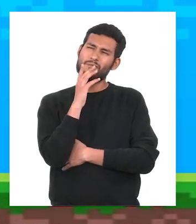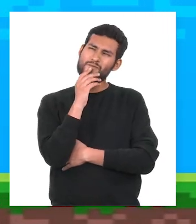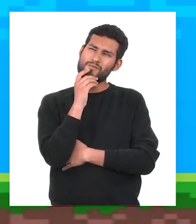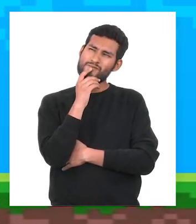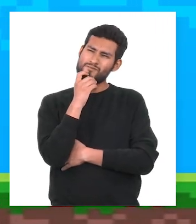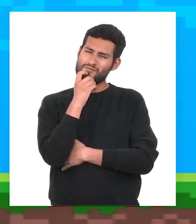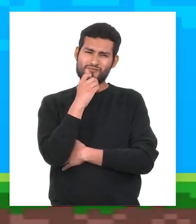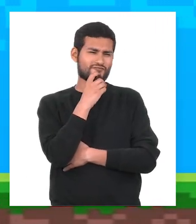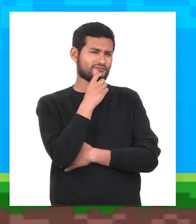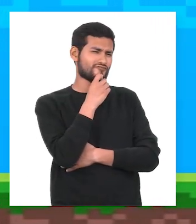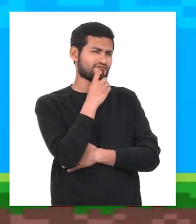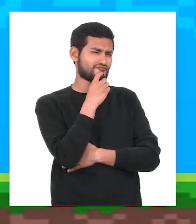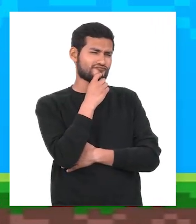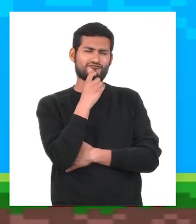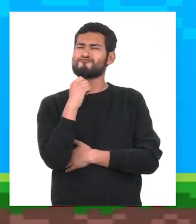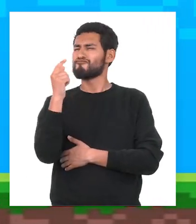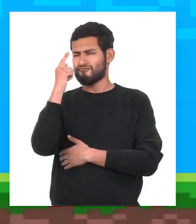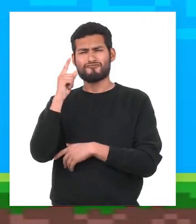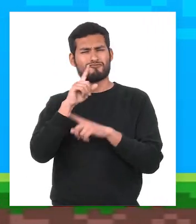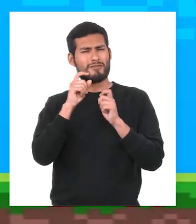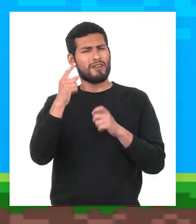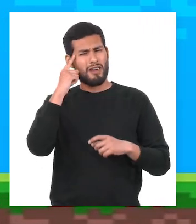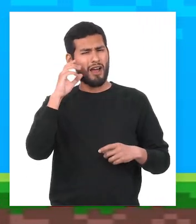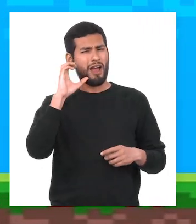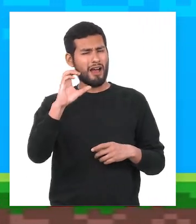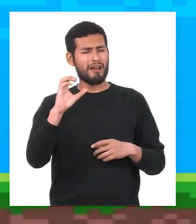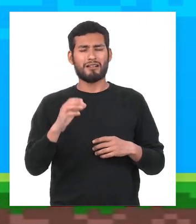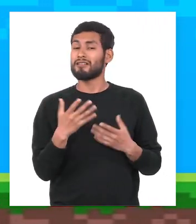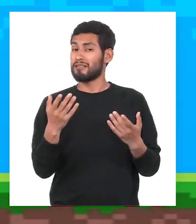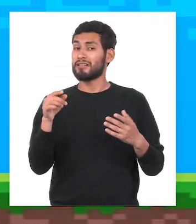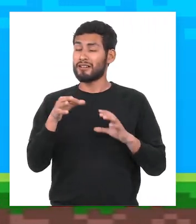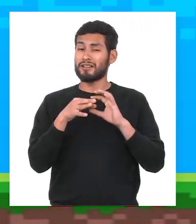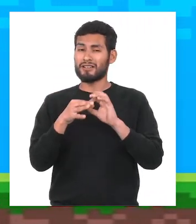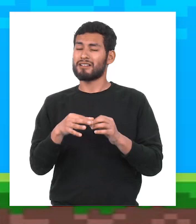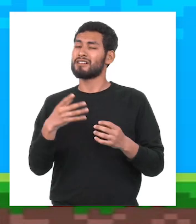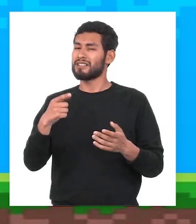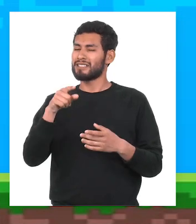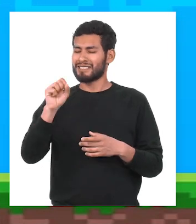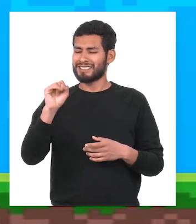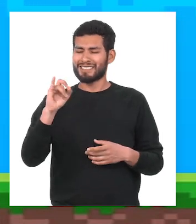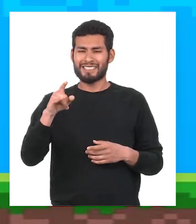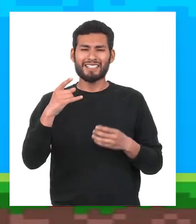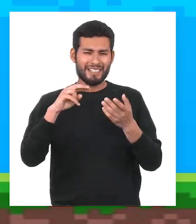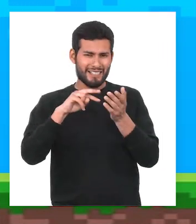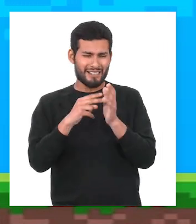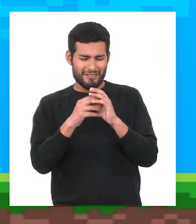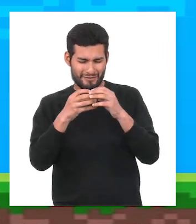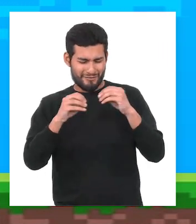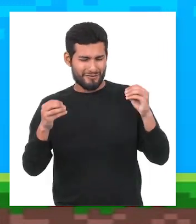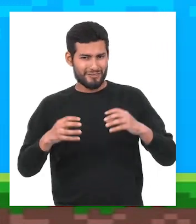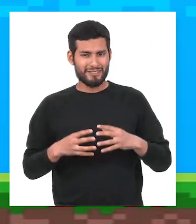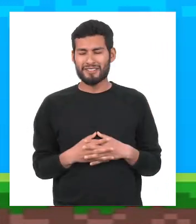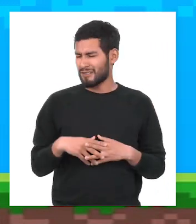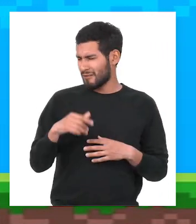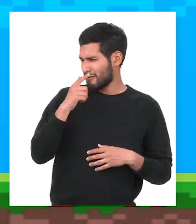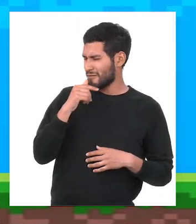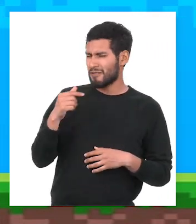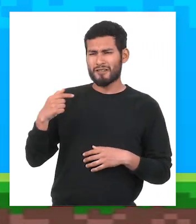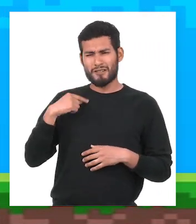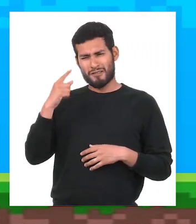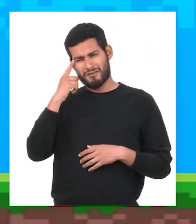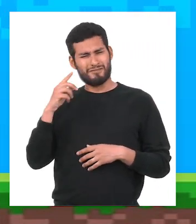A ver, esta sí es una buena pregunta. Yo diré que es la letra C y que pertenece al nivel sintáctico. Pero, ¿tú qué dices, Rafael?